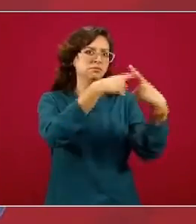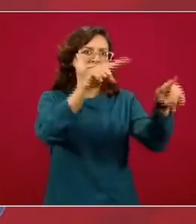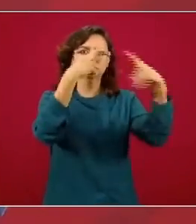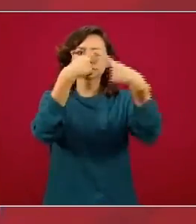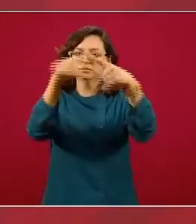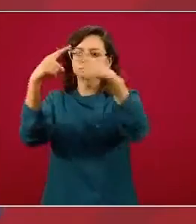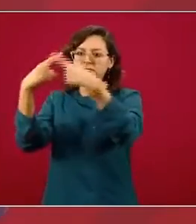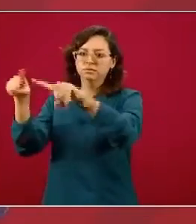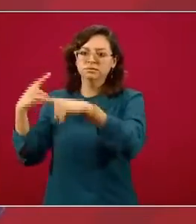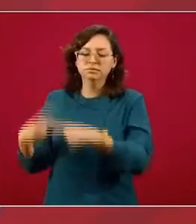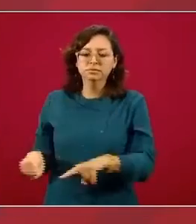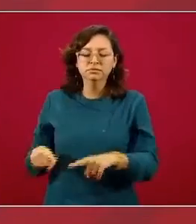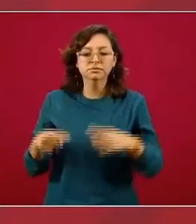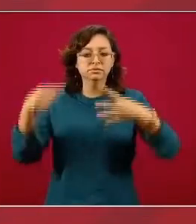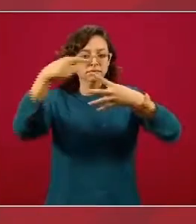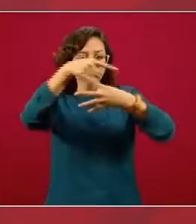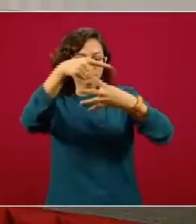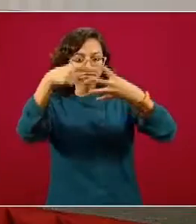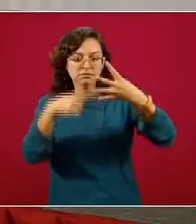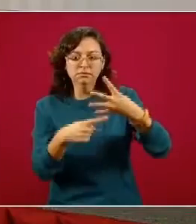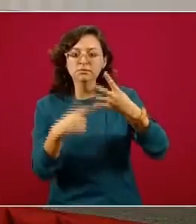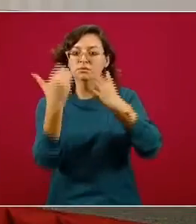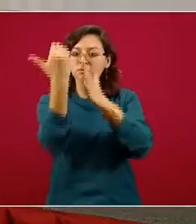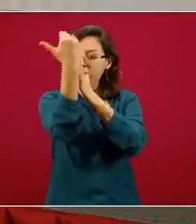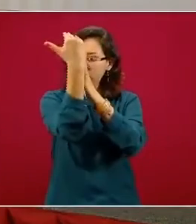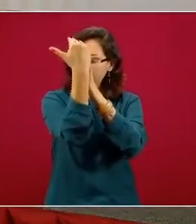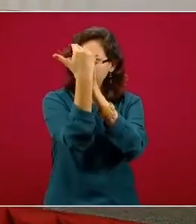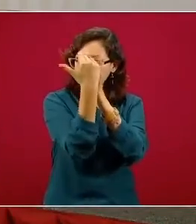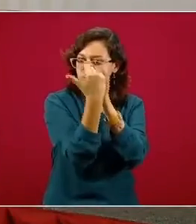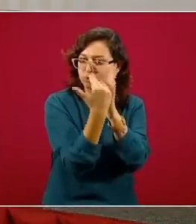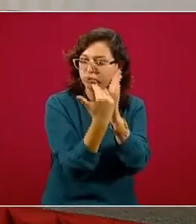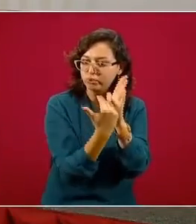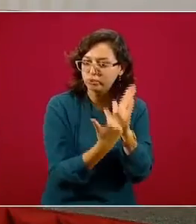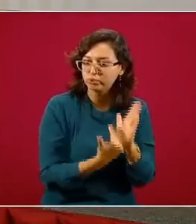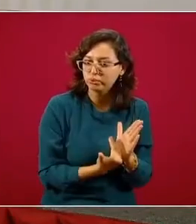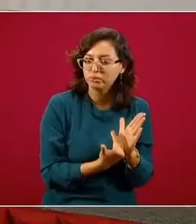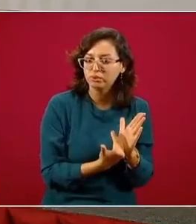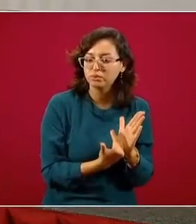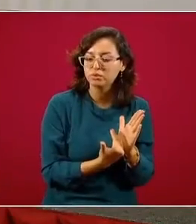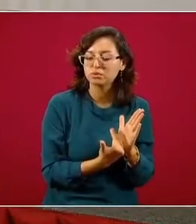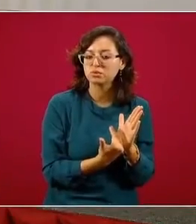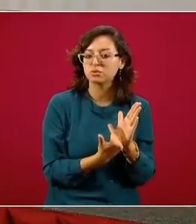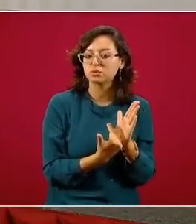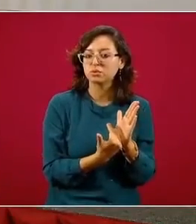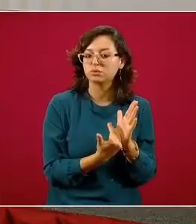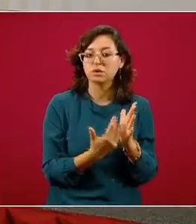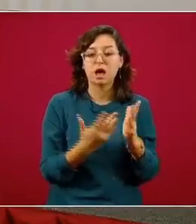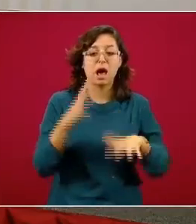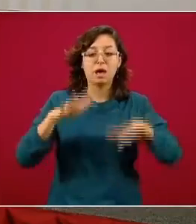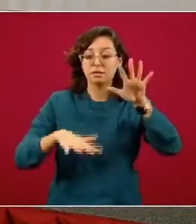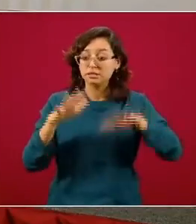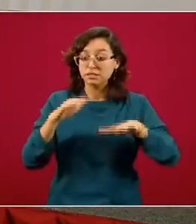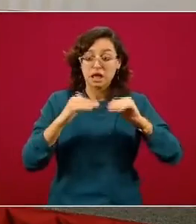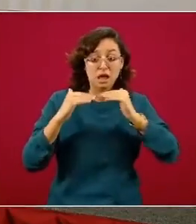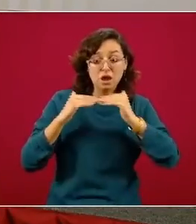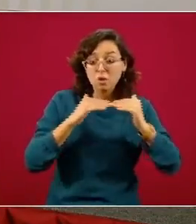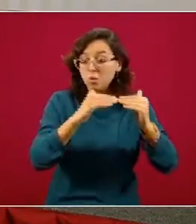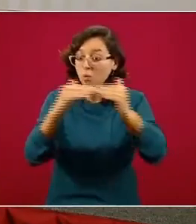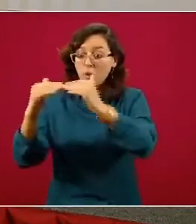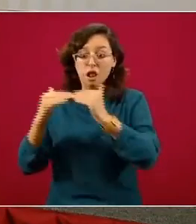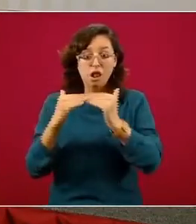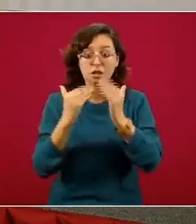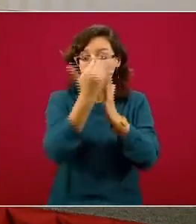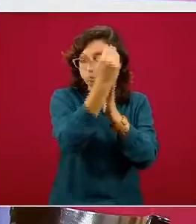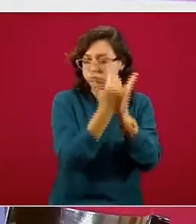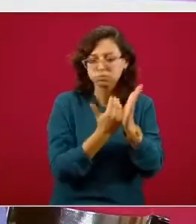los indicadores empiezan a bajar no bajan necesariamente o cambiar en la misma velocidad unos que